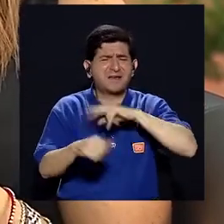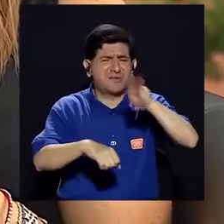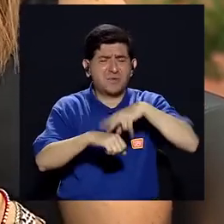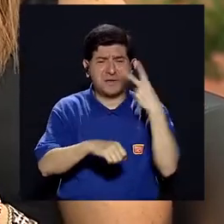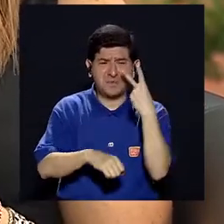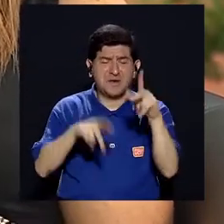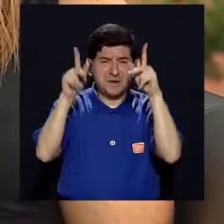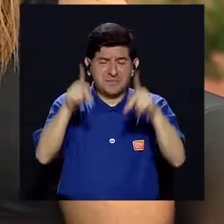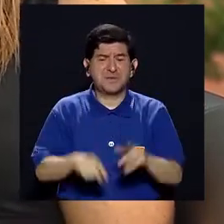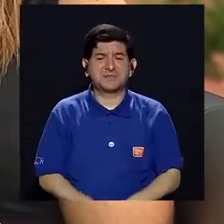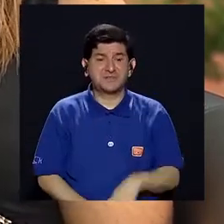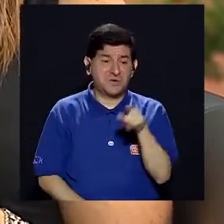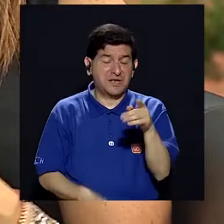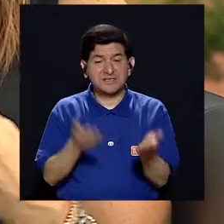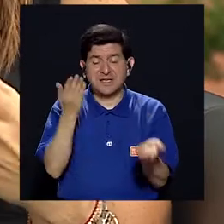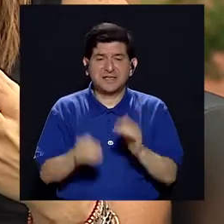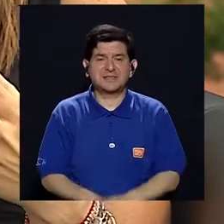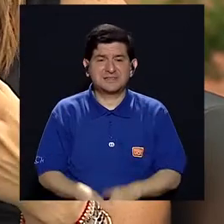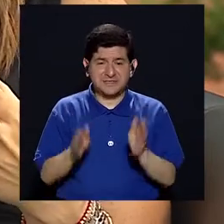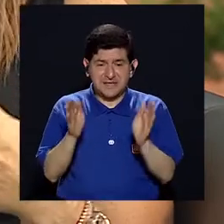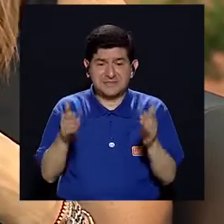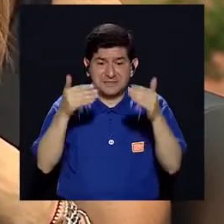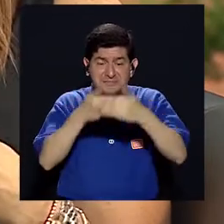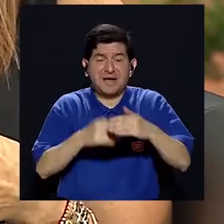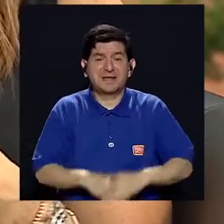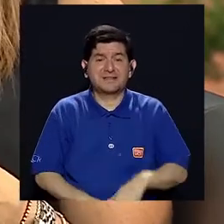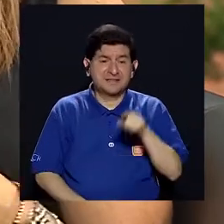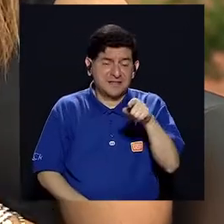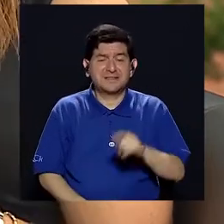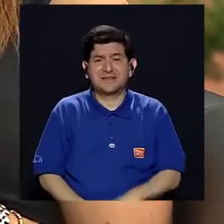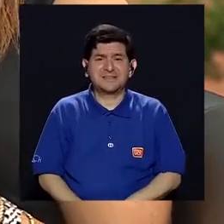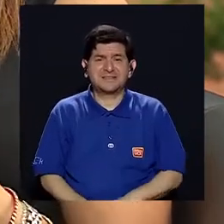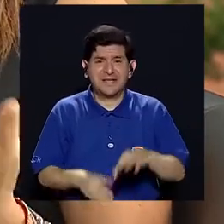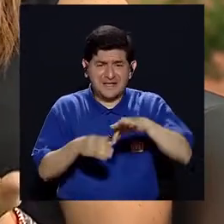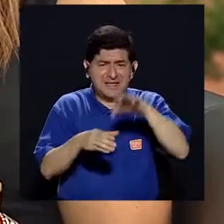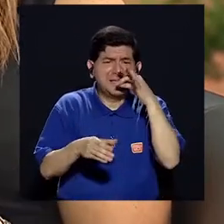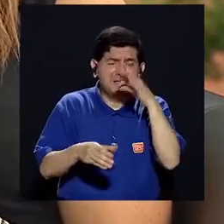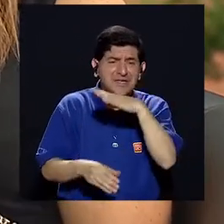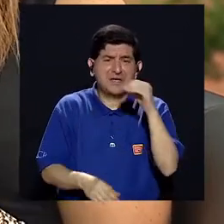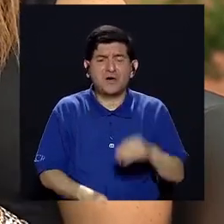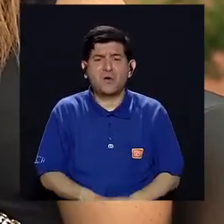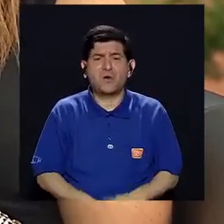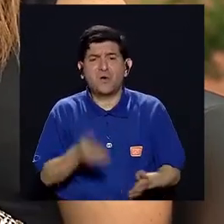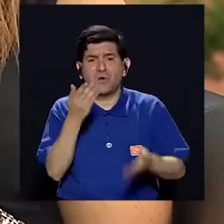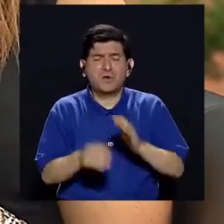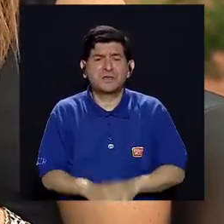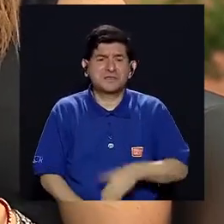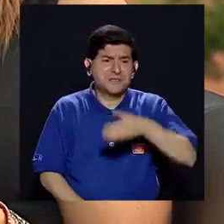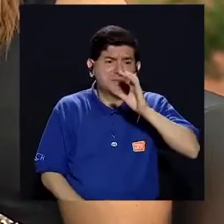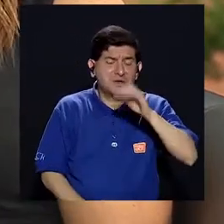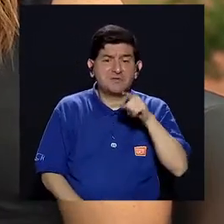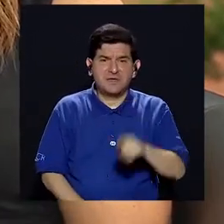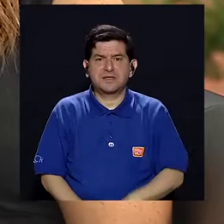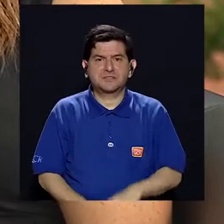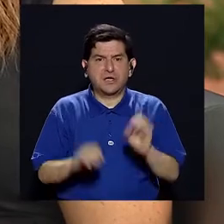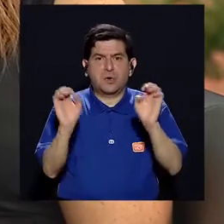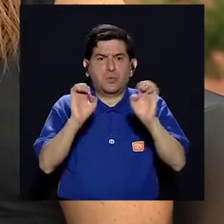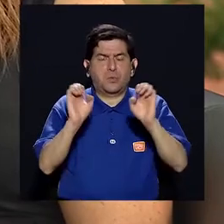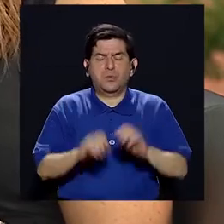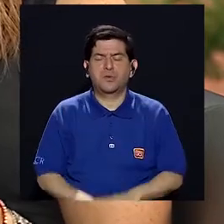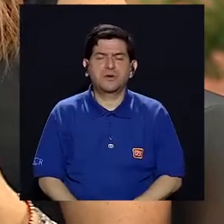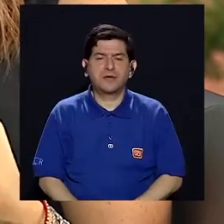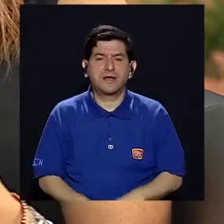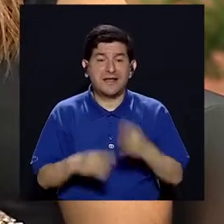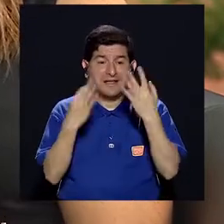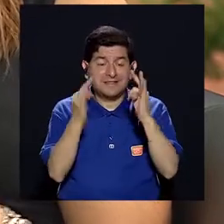grasa, que ahora es muy dado ver personas con paquetitos fritos de chips o bebidas muy altas en azúcar como una merienda y eso tampoco se trata. La